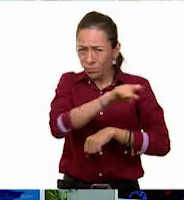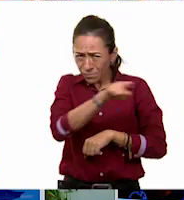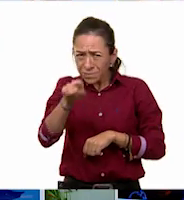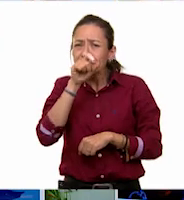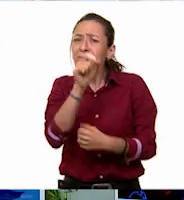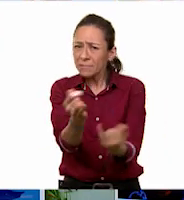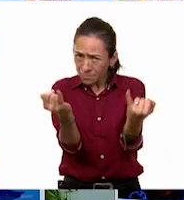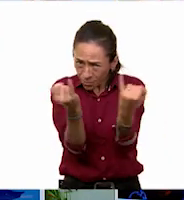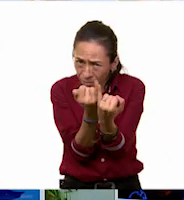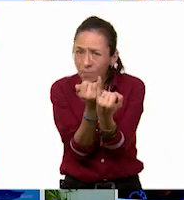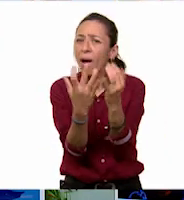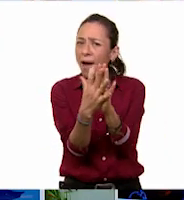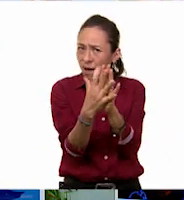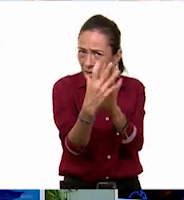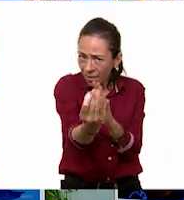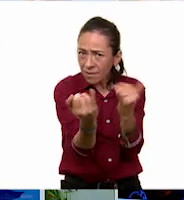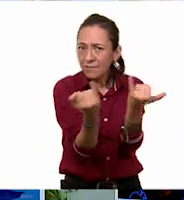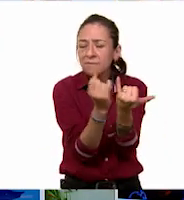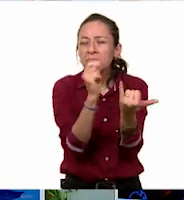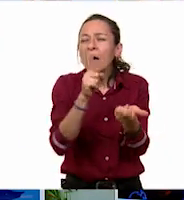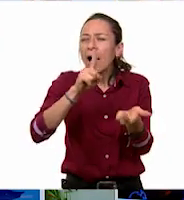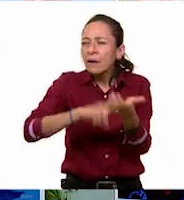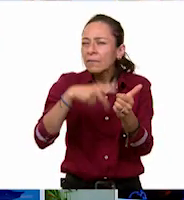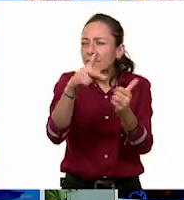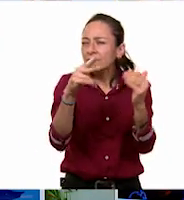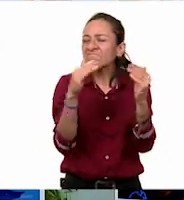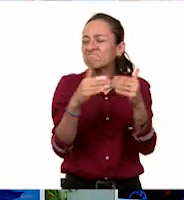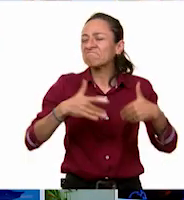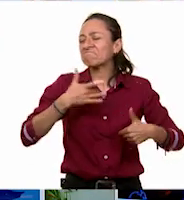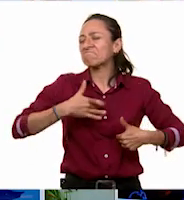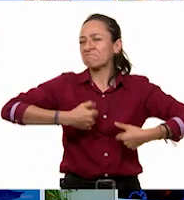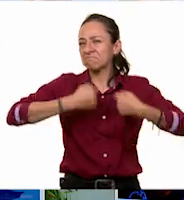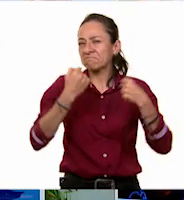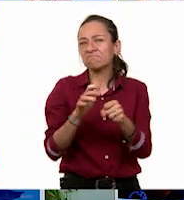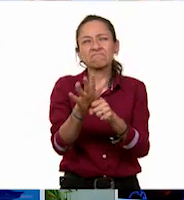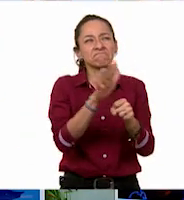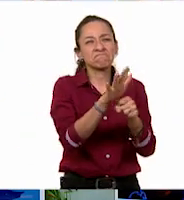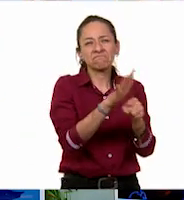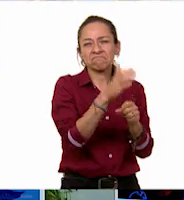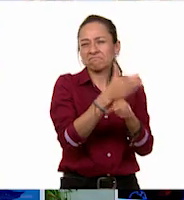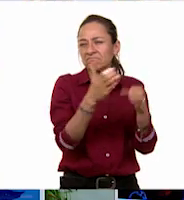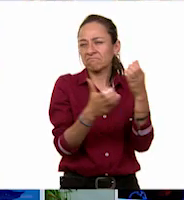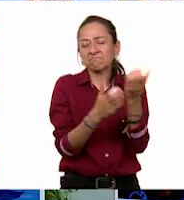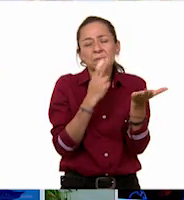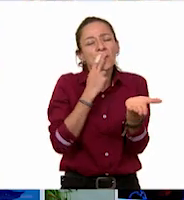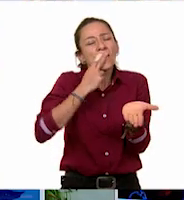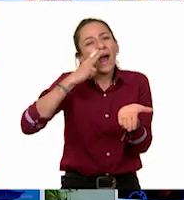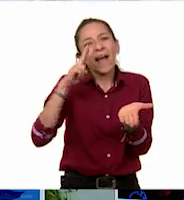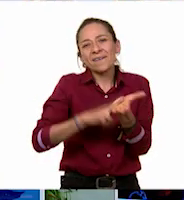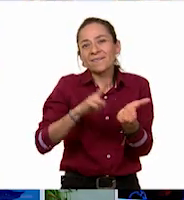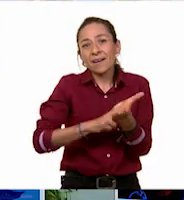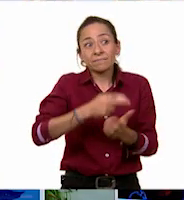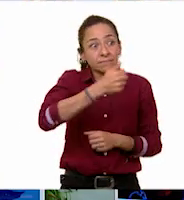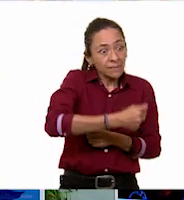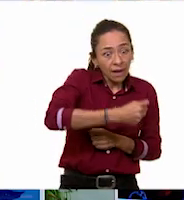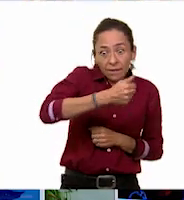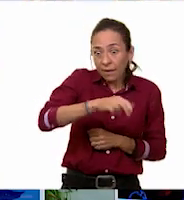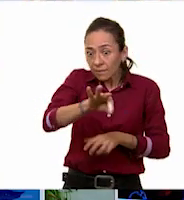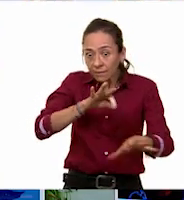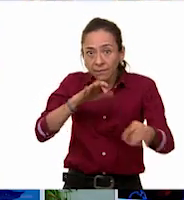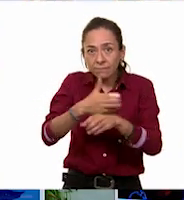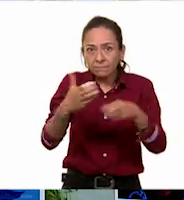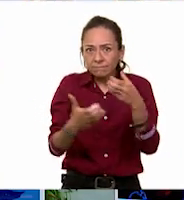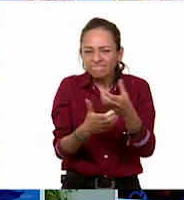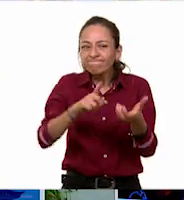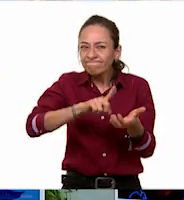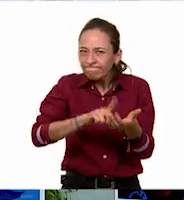objetos valiosos y estoy seguro que detrás de cada uno de esos objetos hay una historia. Imagínense hacer un museo con los